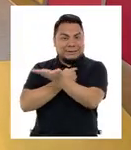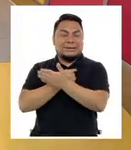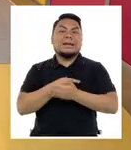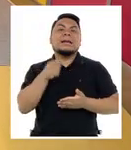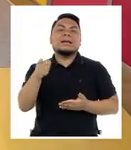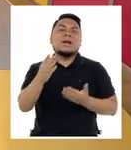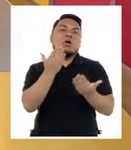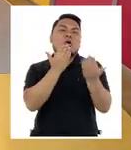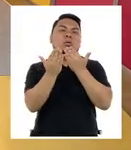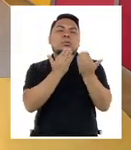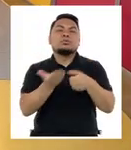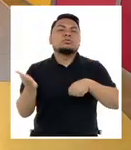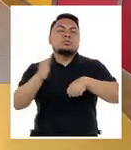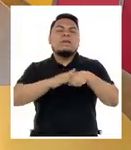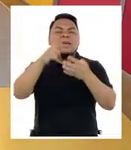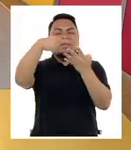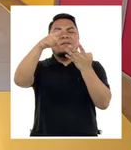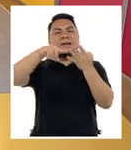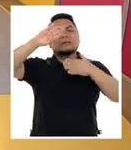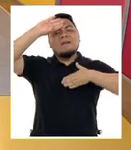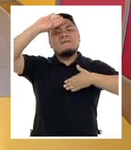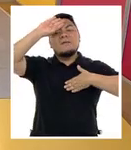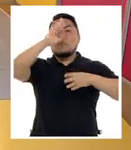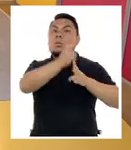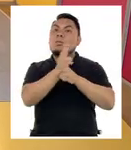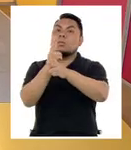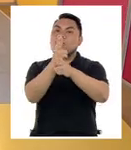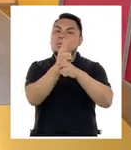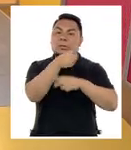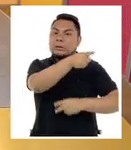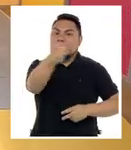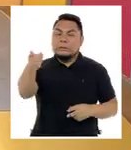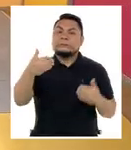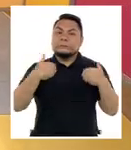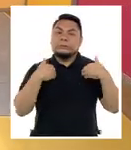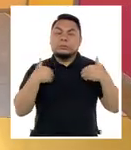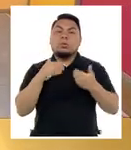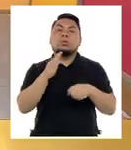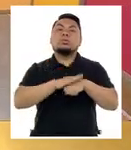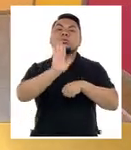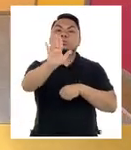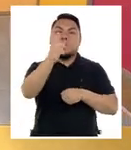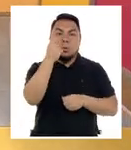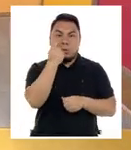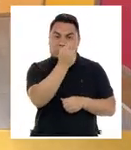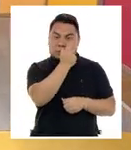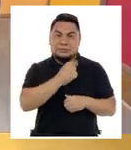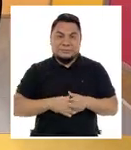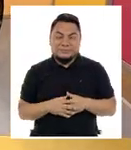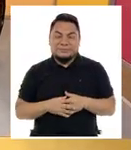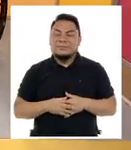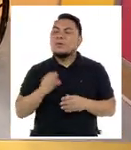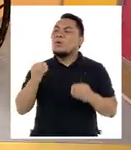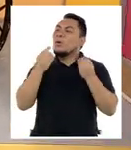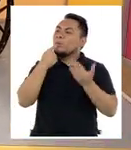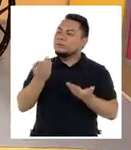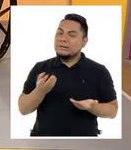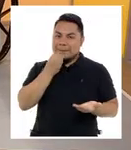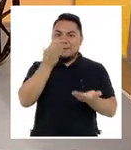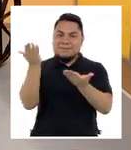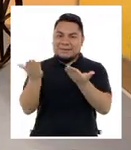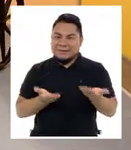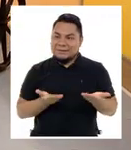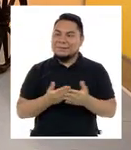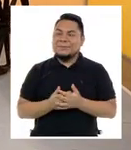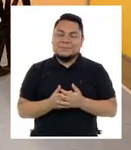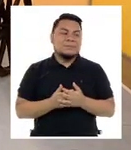y justamente viene a hablarnos sobre diferentes enfermedades y cuidados que tenemos que tener con nuestra vista. ¿Cómo está, doctor?